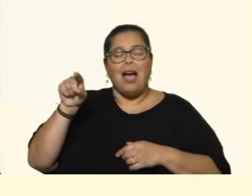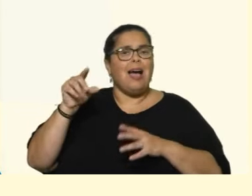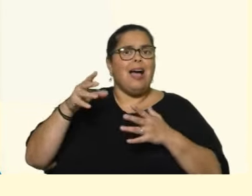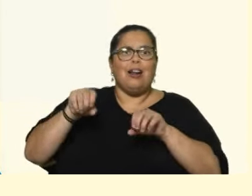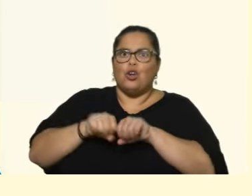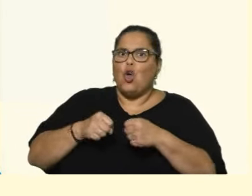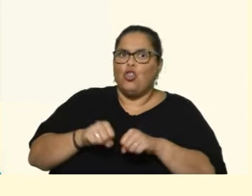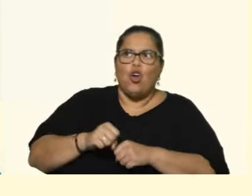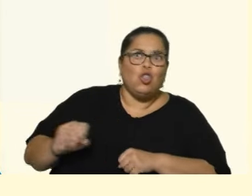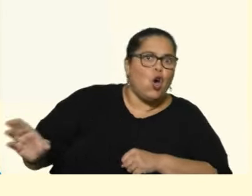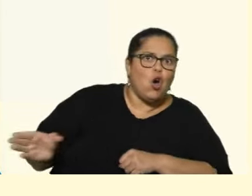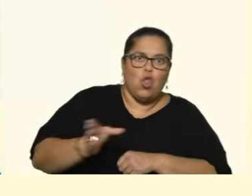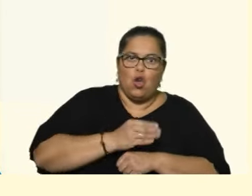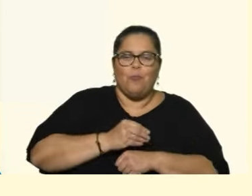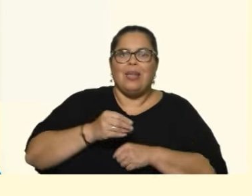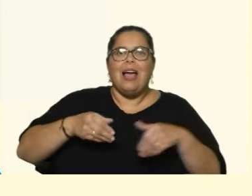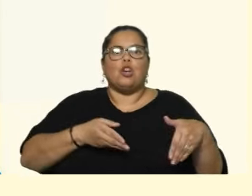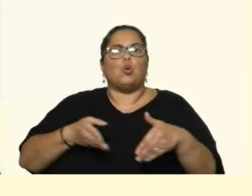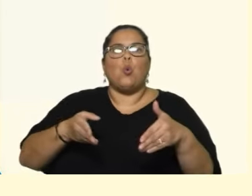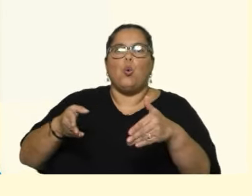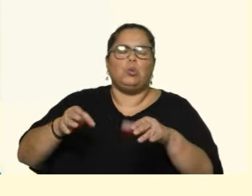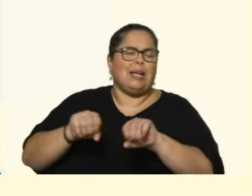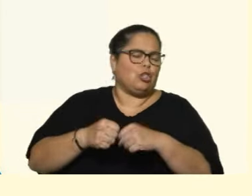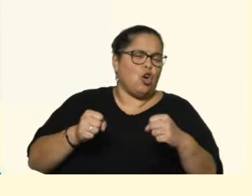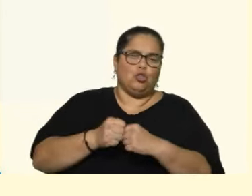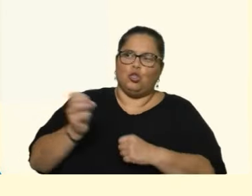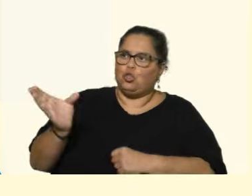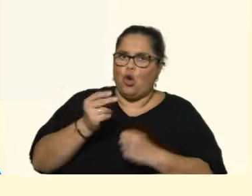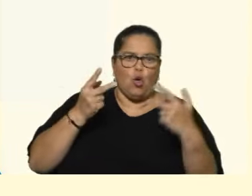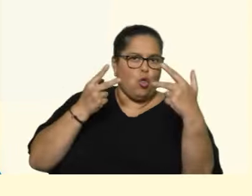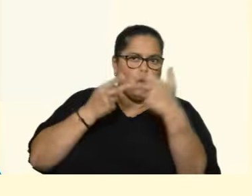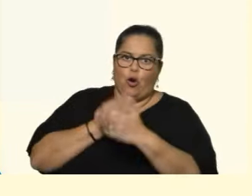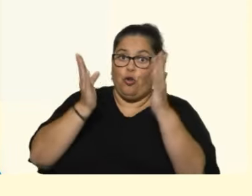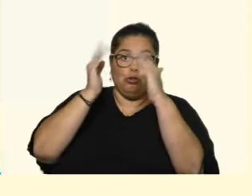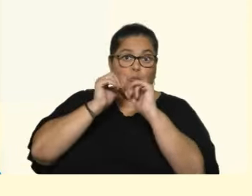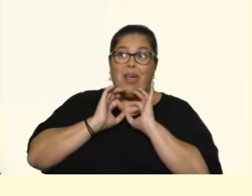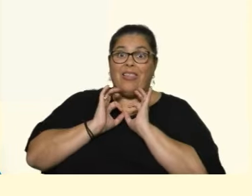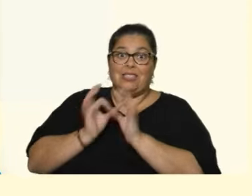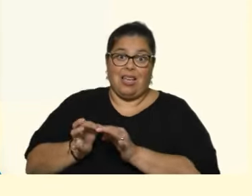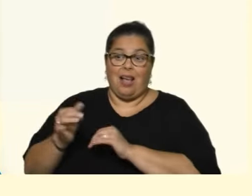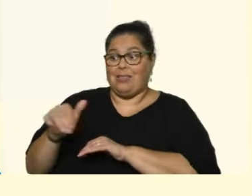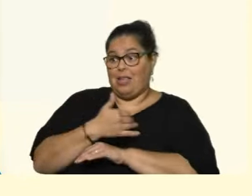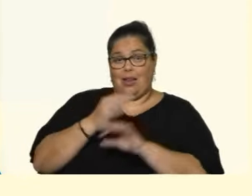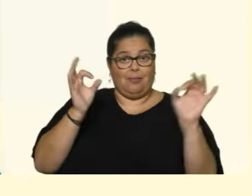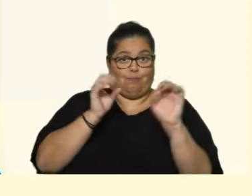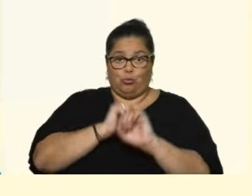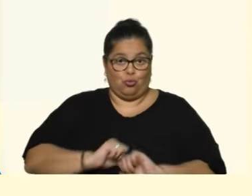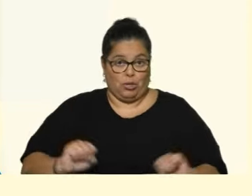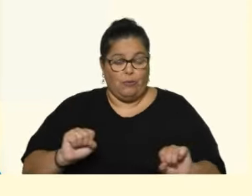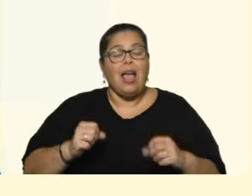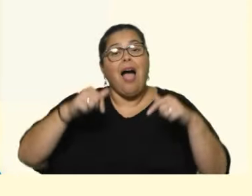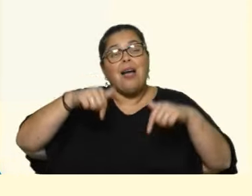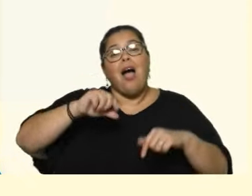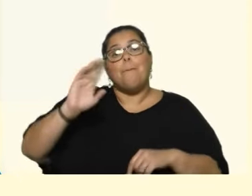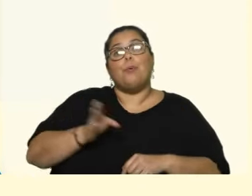rutas cortadas en muchos lugares. Lo que Uruguay vende, a Río Grande, a Brasil, todo en algún caso, va mucho por camiones.